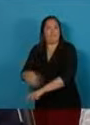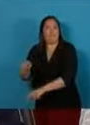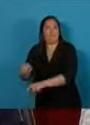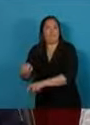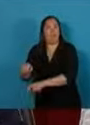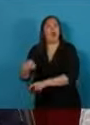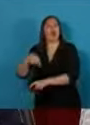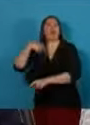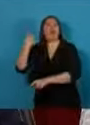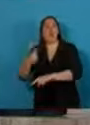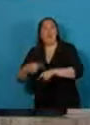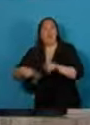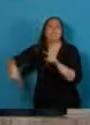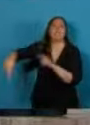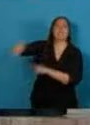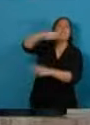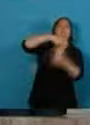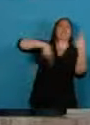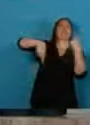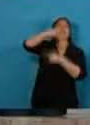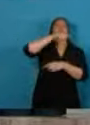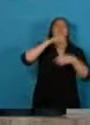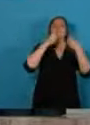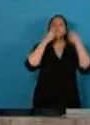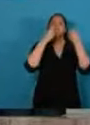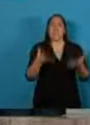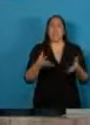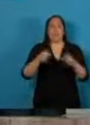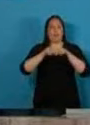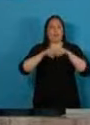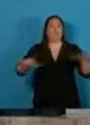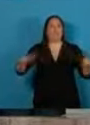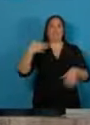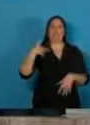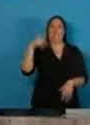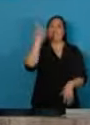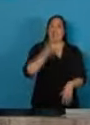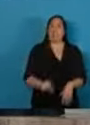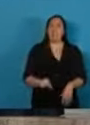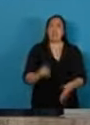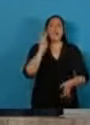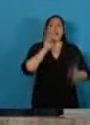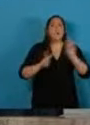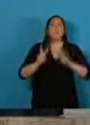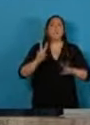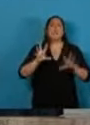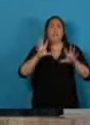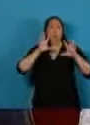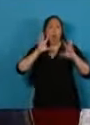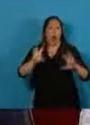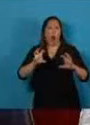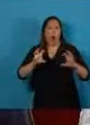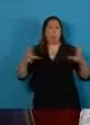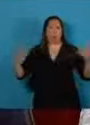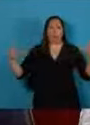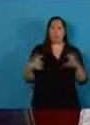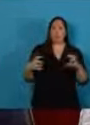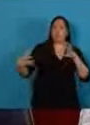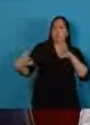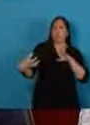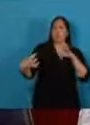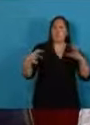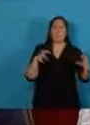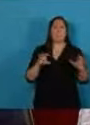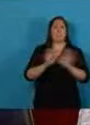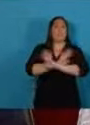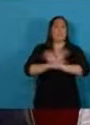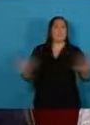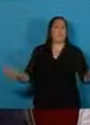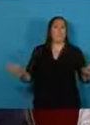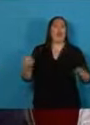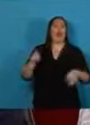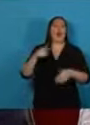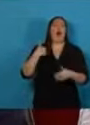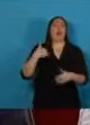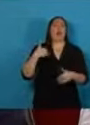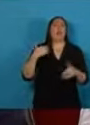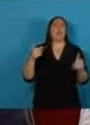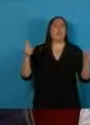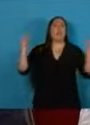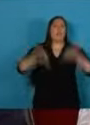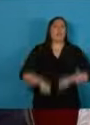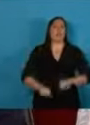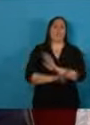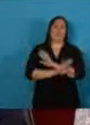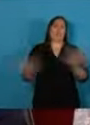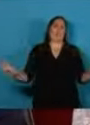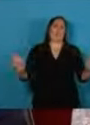abrazo crezca y se multiplica si logramos detener el odio podremos detener la caída en la Argentina la primera y